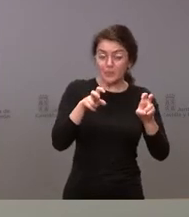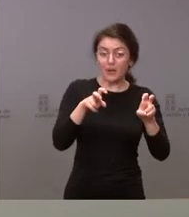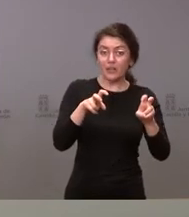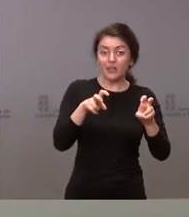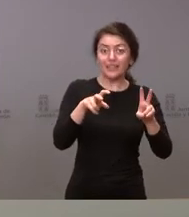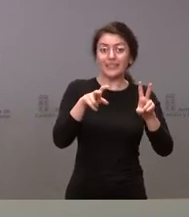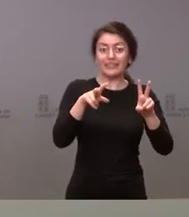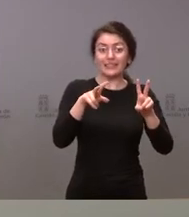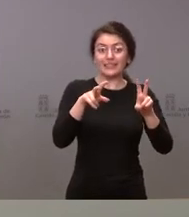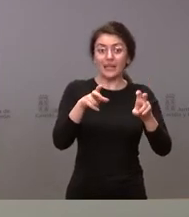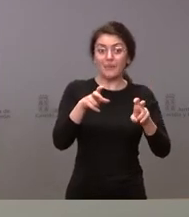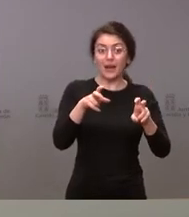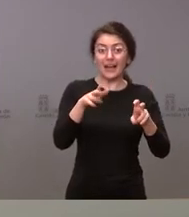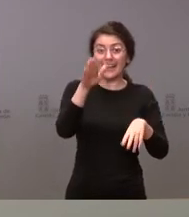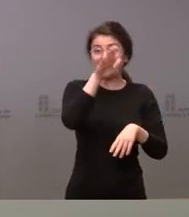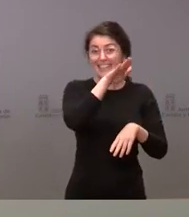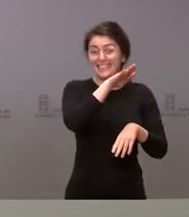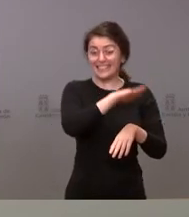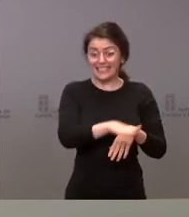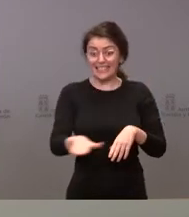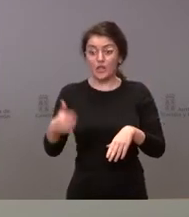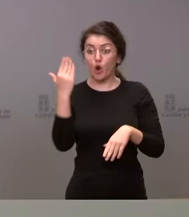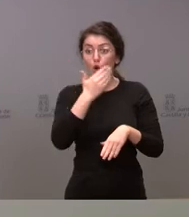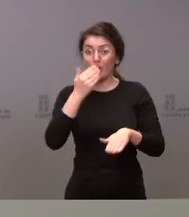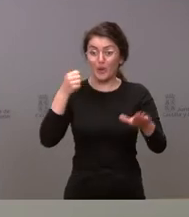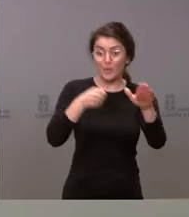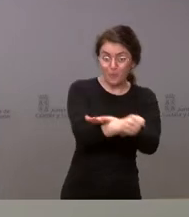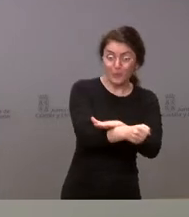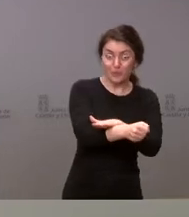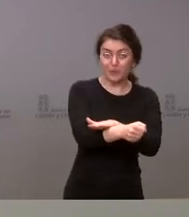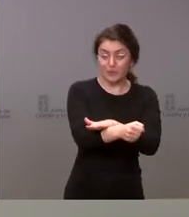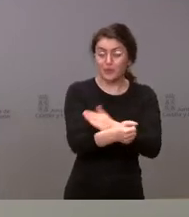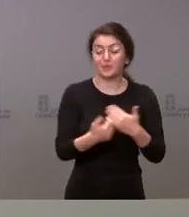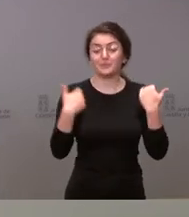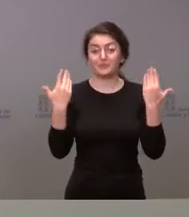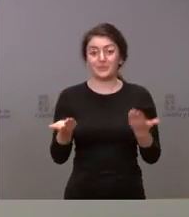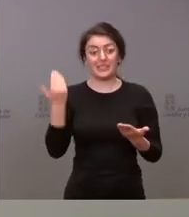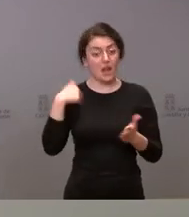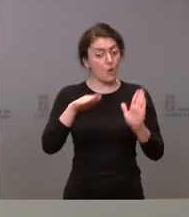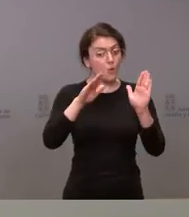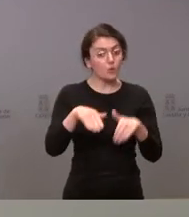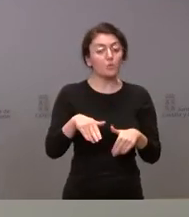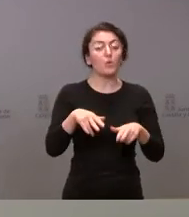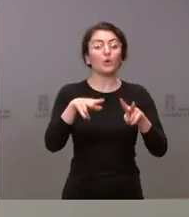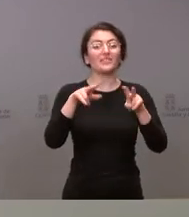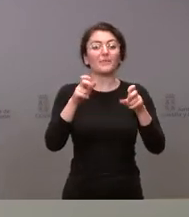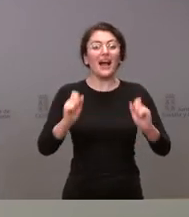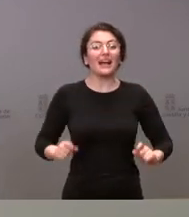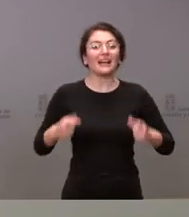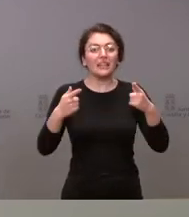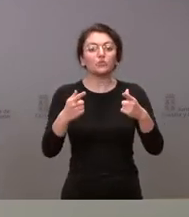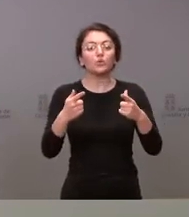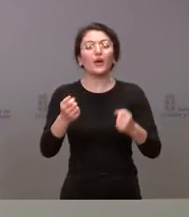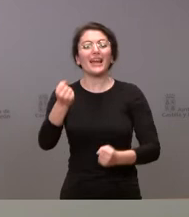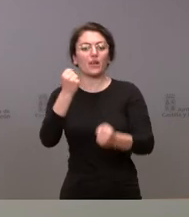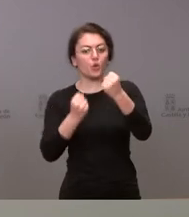escolarización de los niños que vengan desde Ucrania. Y, finalmente, pues tendríamos costes en el ámbito de la economía o en el ámbito